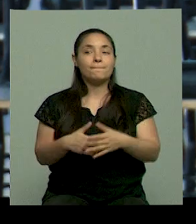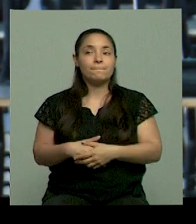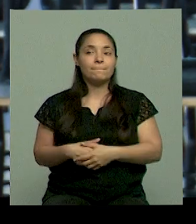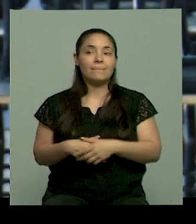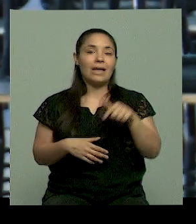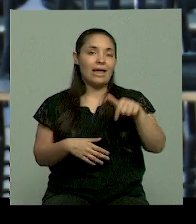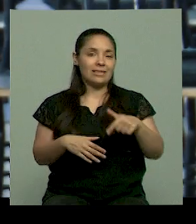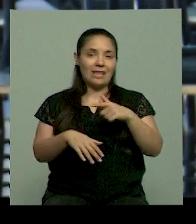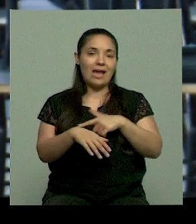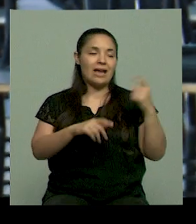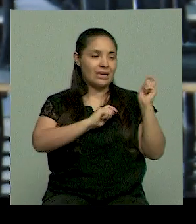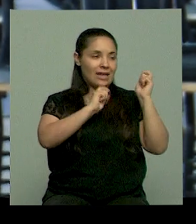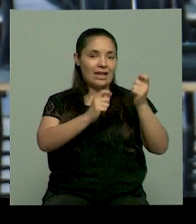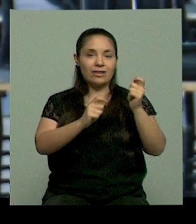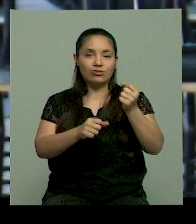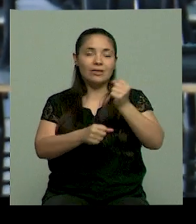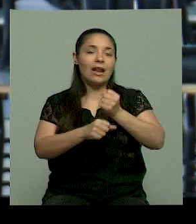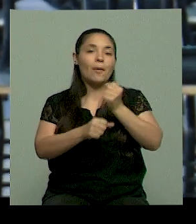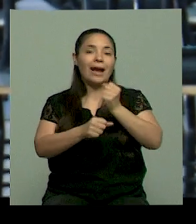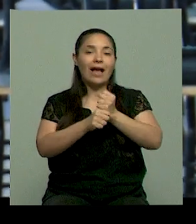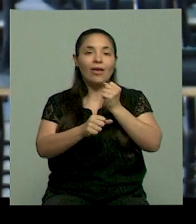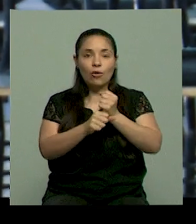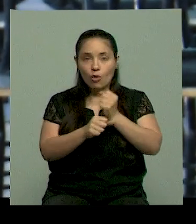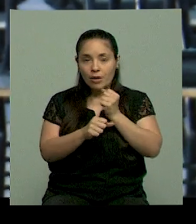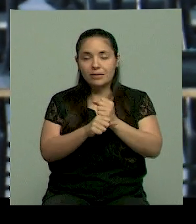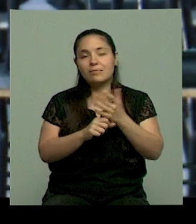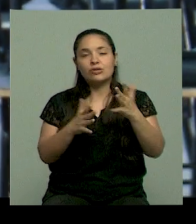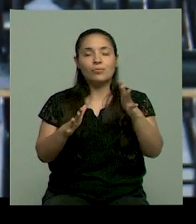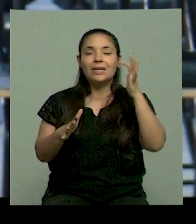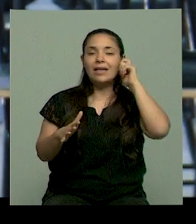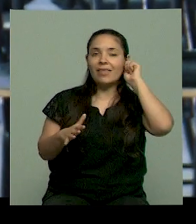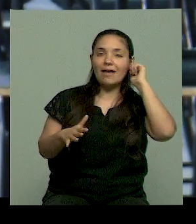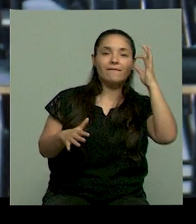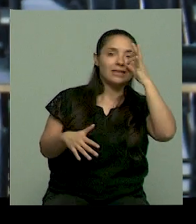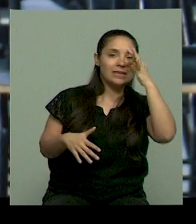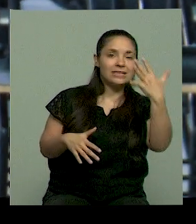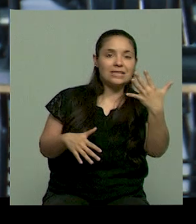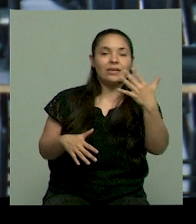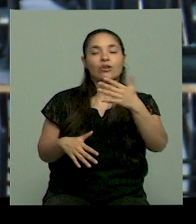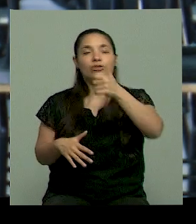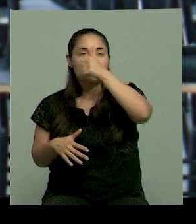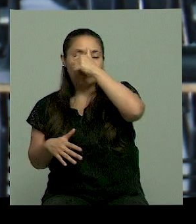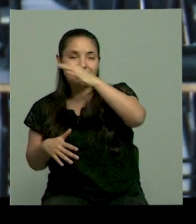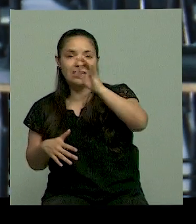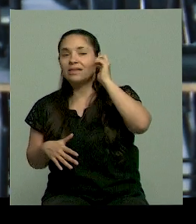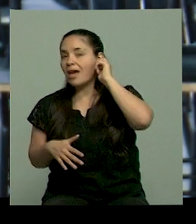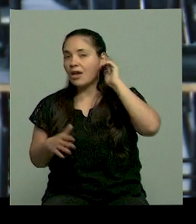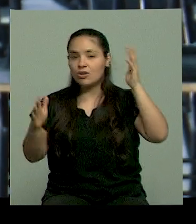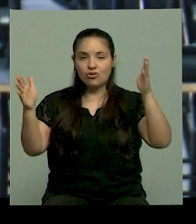generación de trabajadores, por así decirlo, estoy hablando entre los 25 y 60 años, ¿no?